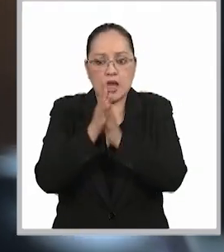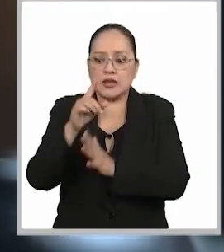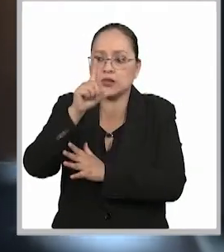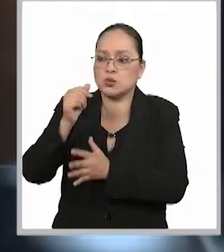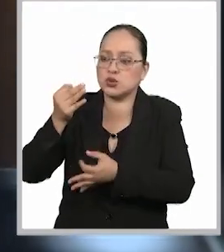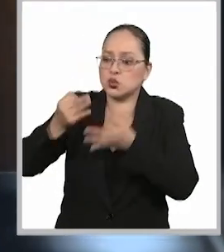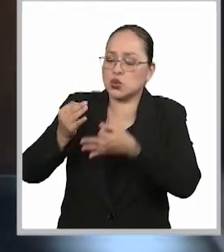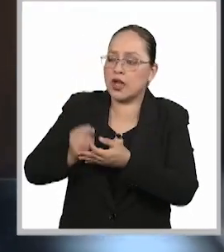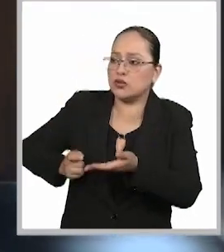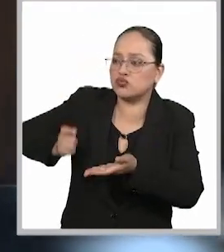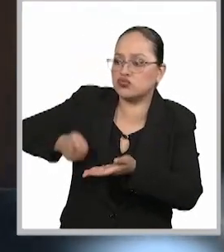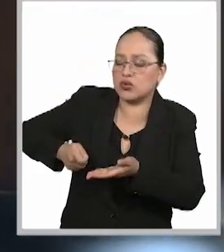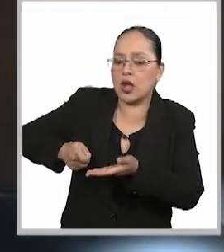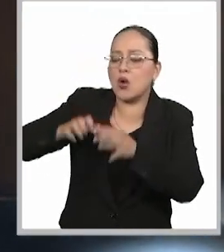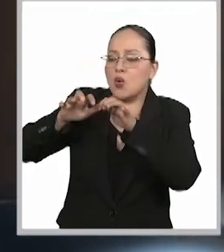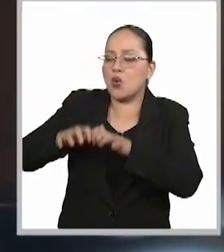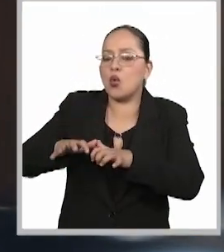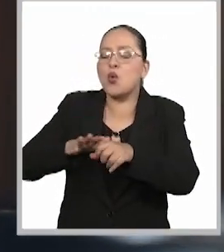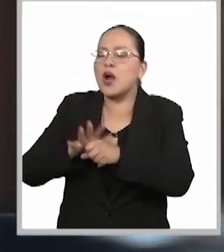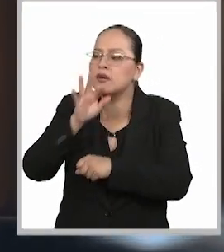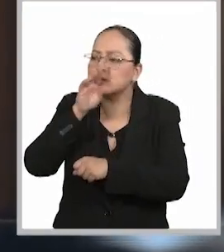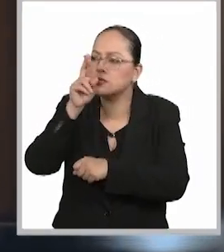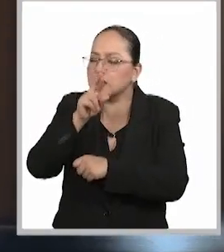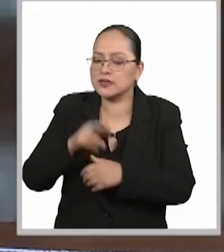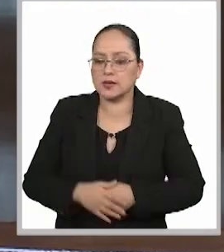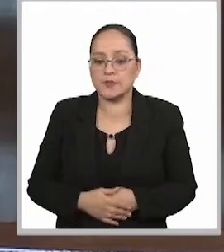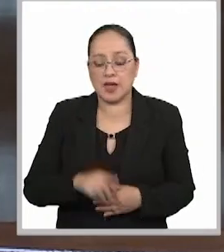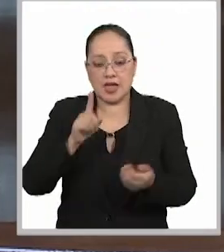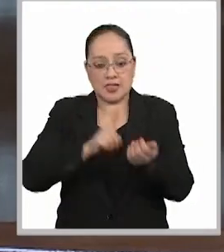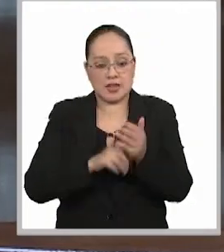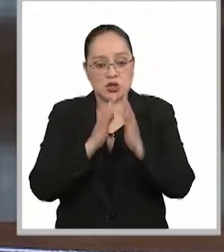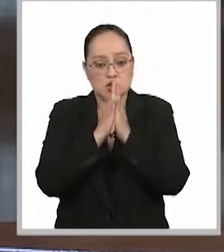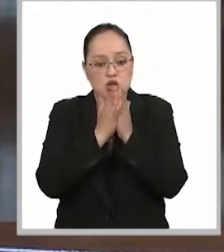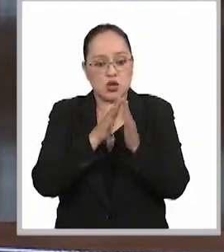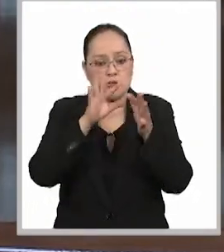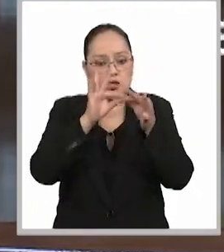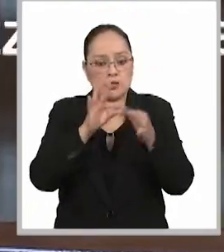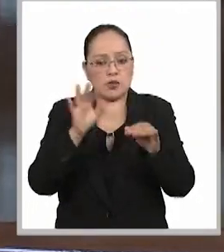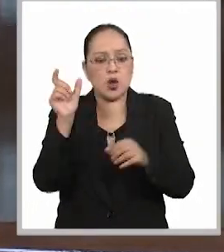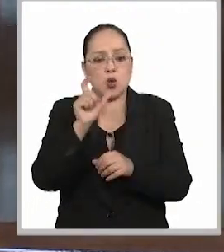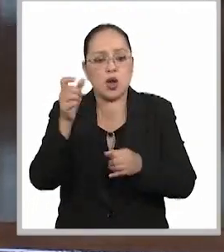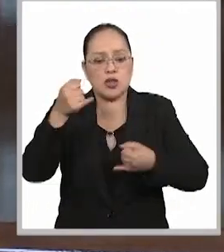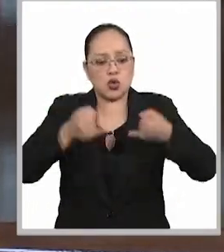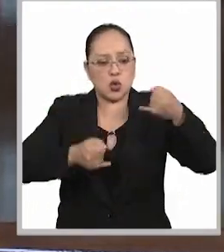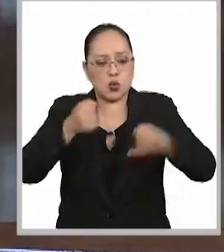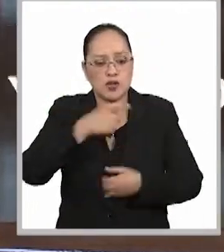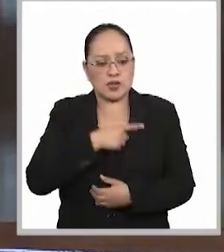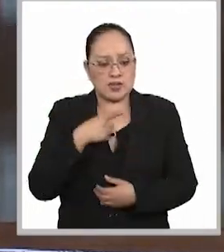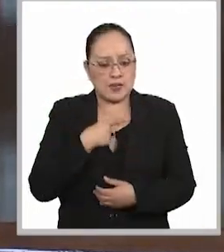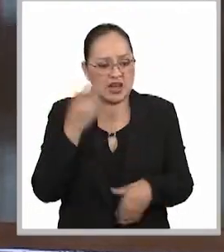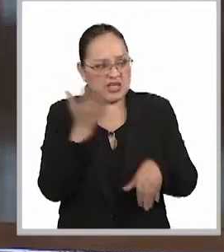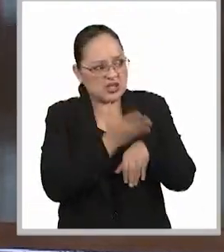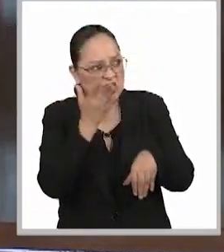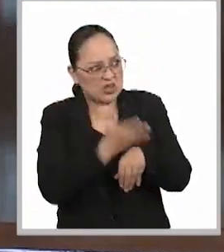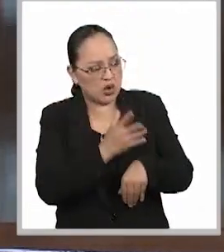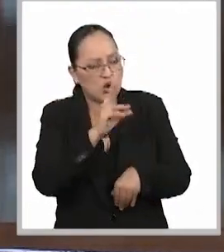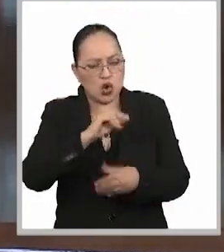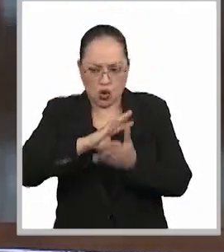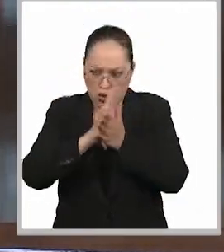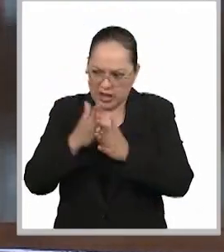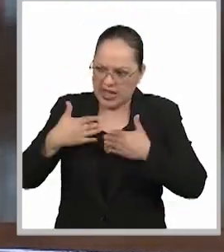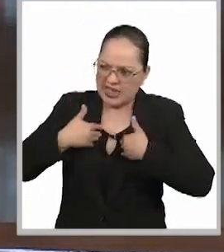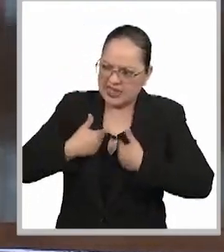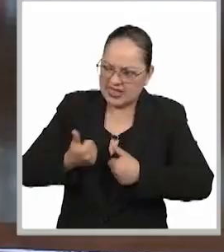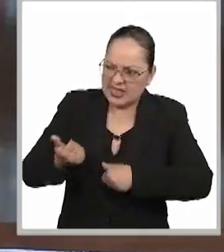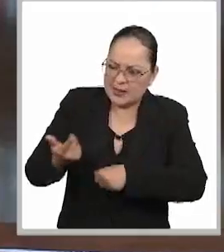hasta la respuesta del jurado al dictar una sentencia. Incluye un apartado que explica en qué momento un juez debe ser menos punitivo